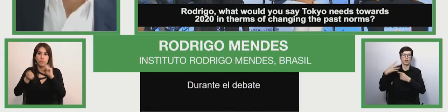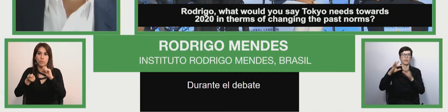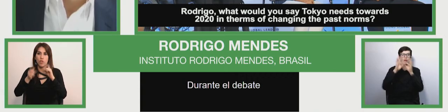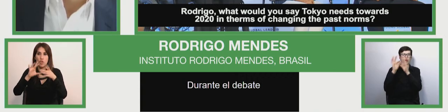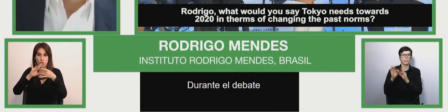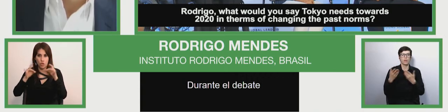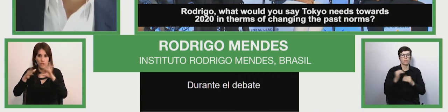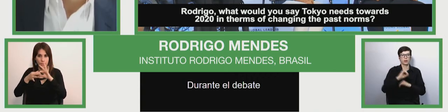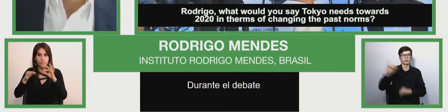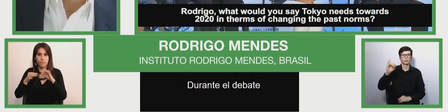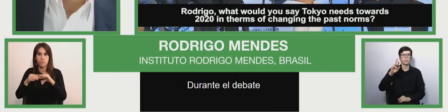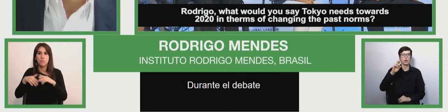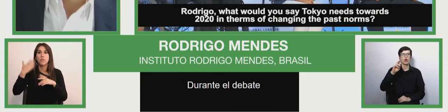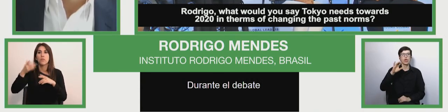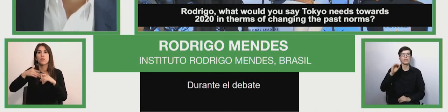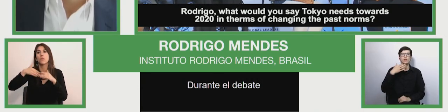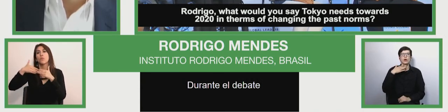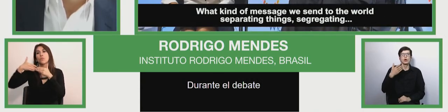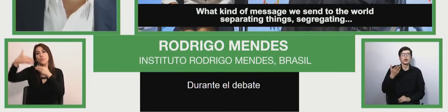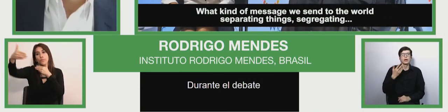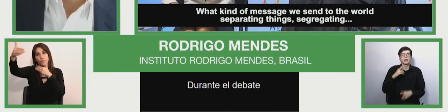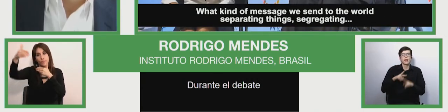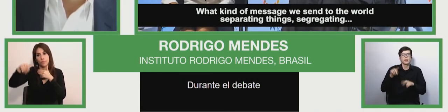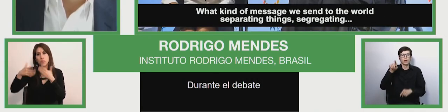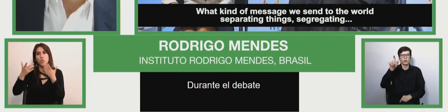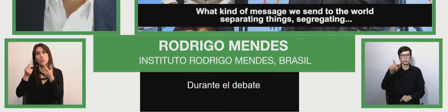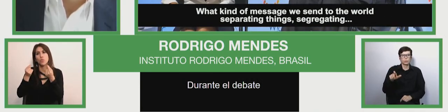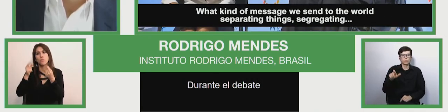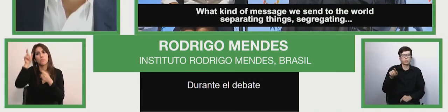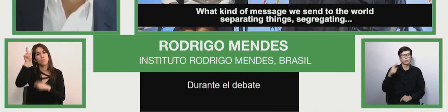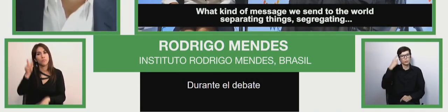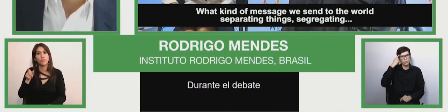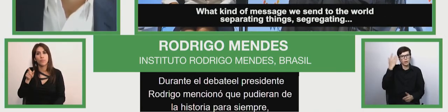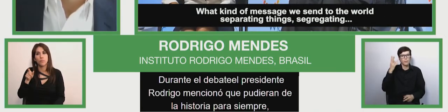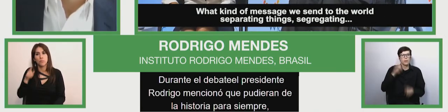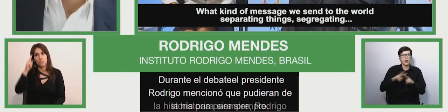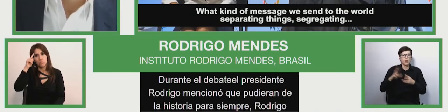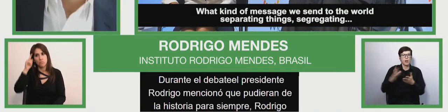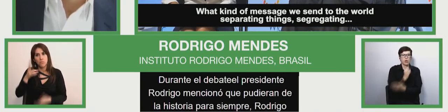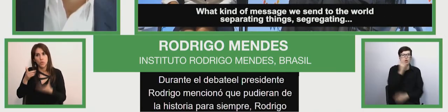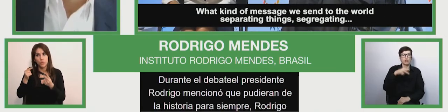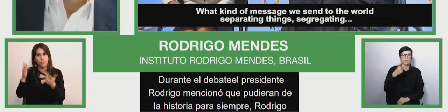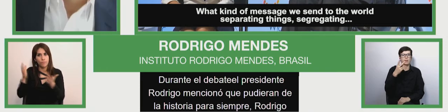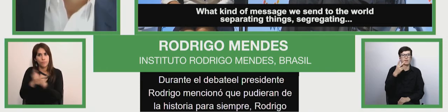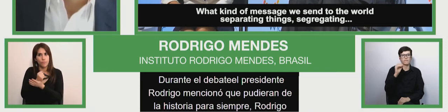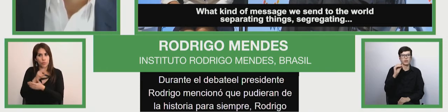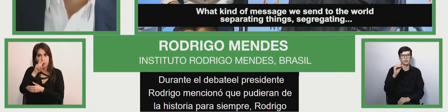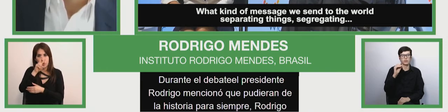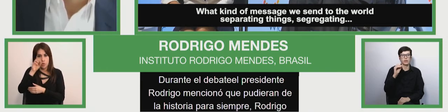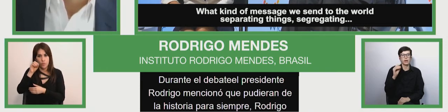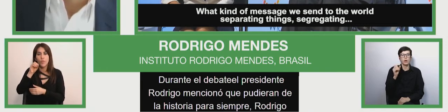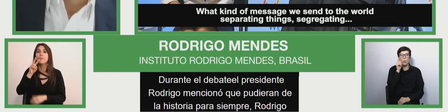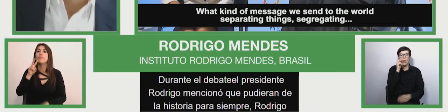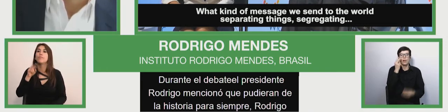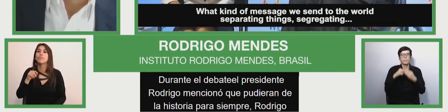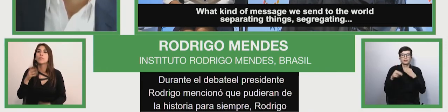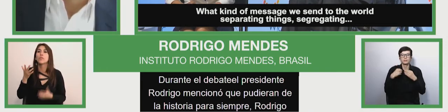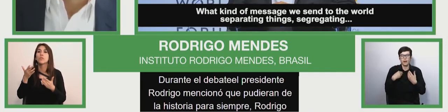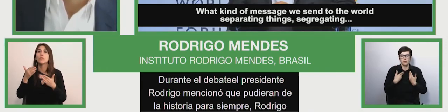Rodrigo ¿qué día es tú que Tokio necesita para el 2020? ¿qué tipo de mensaje le enviamos al mundo